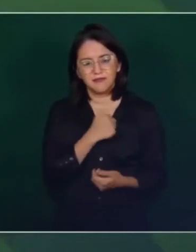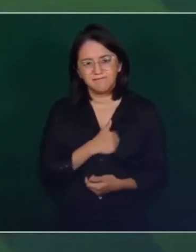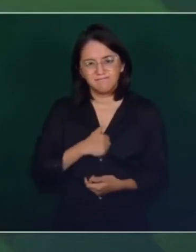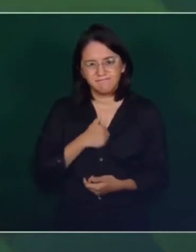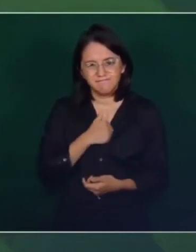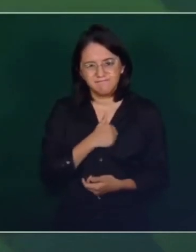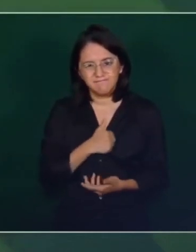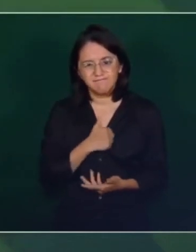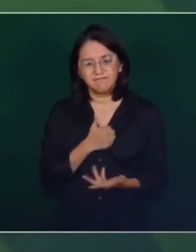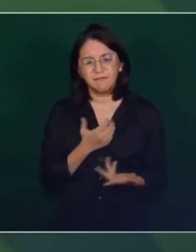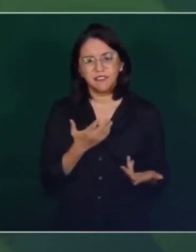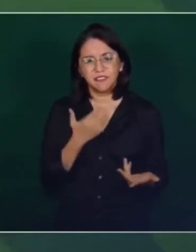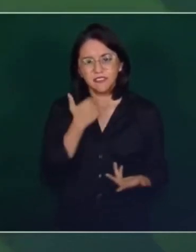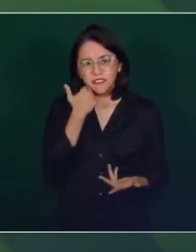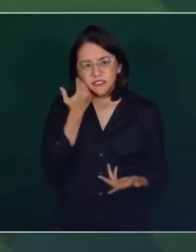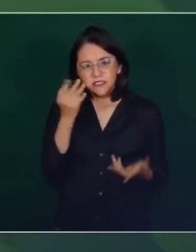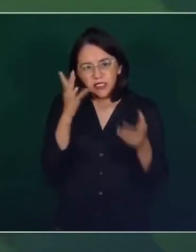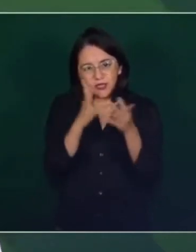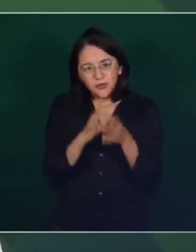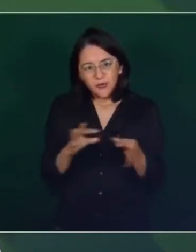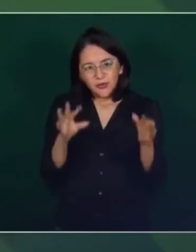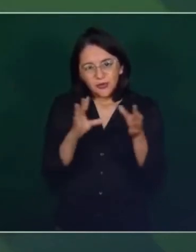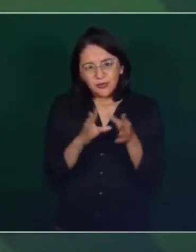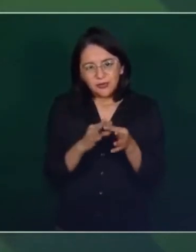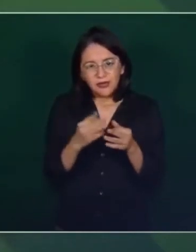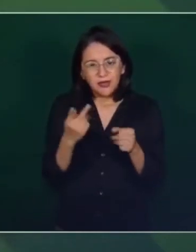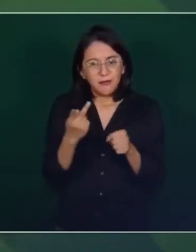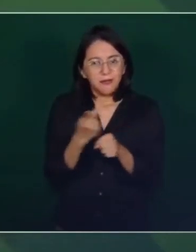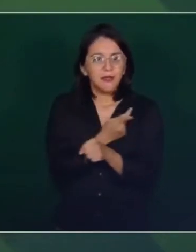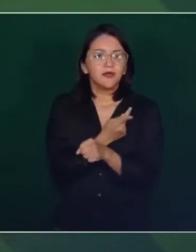sobre lo que conocemos del caso.